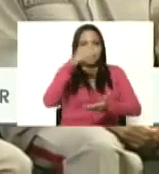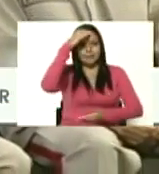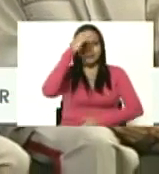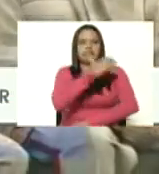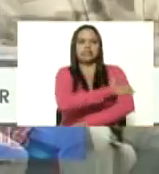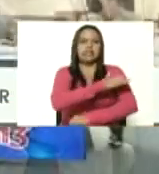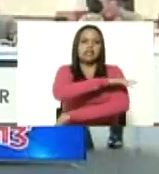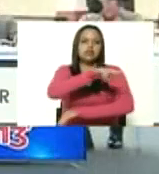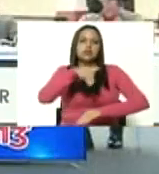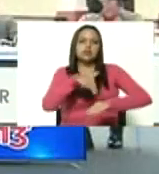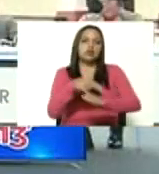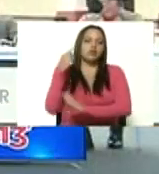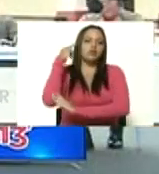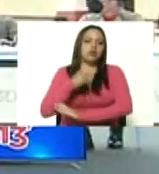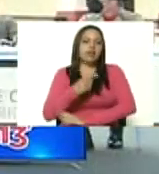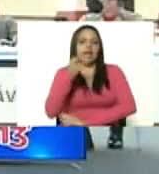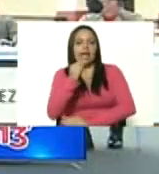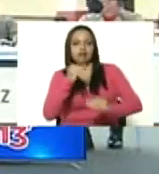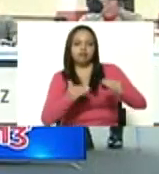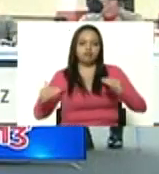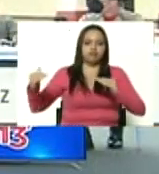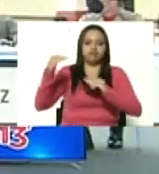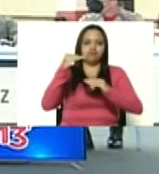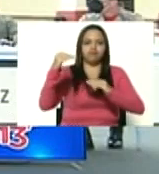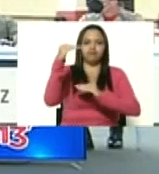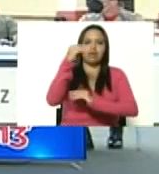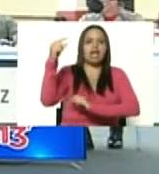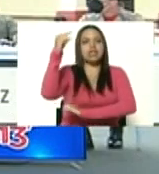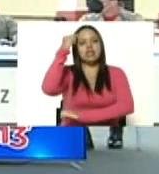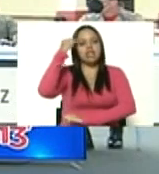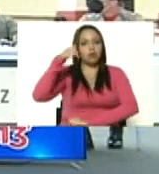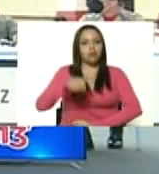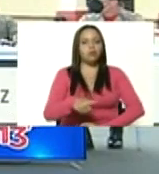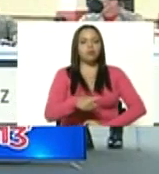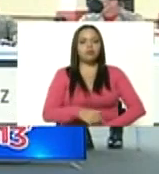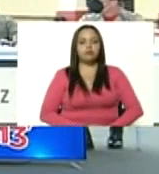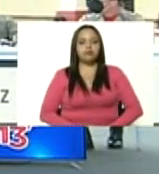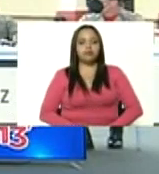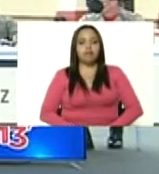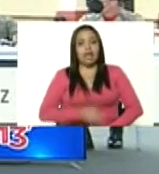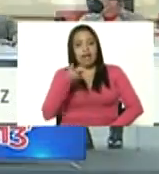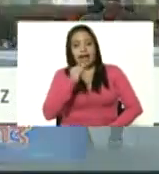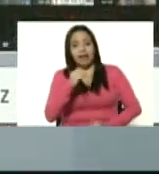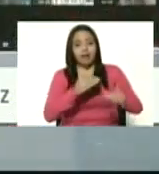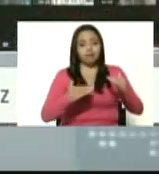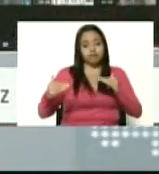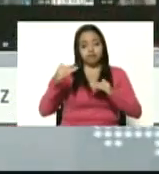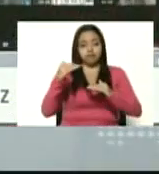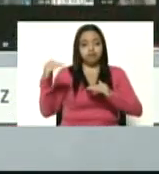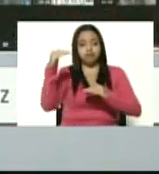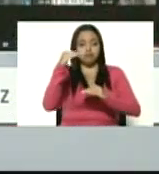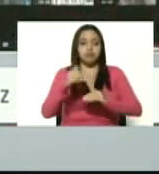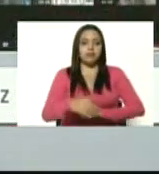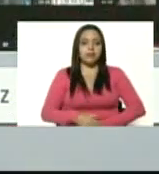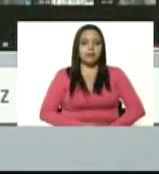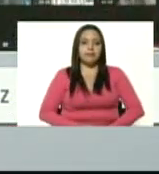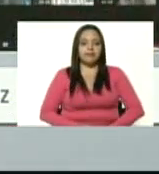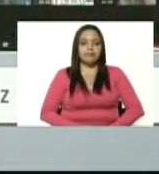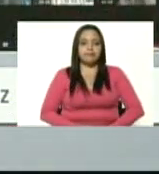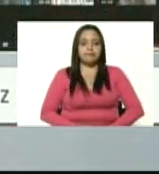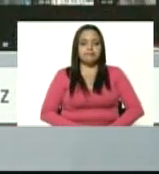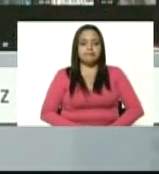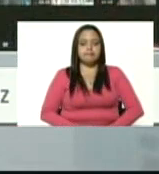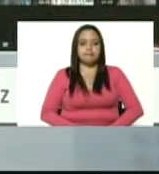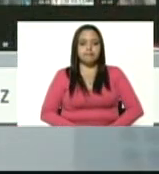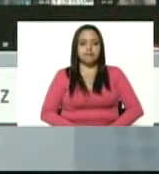Bolivariana que han ascendido el día de hoy, han ascendido a su grado inmediato